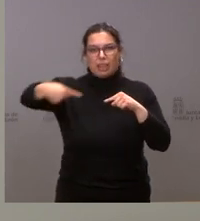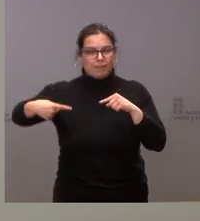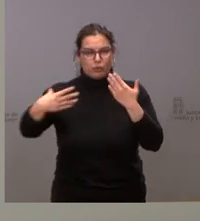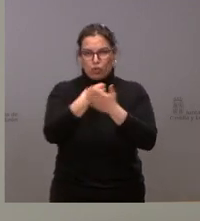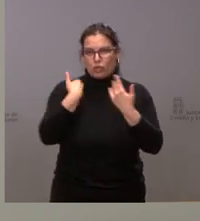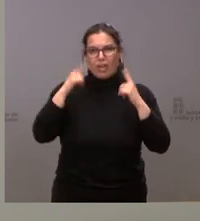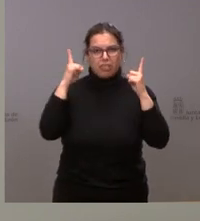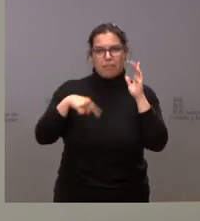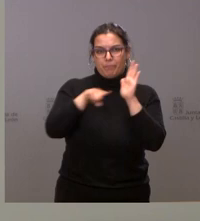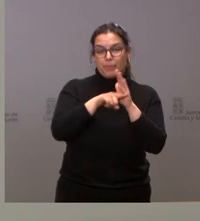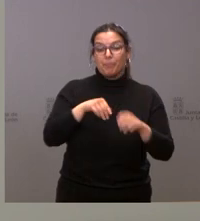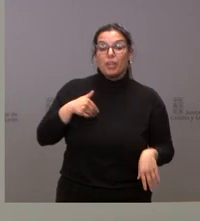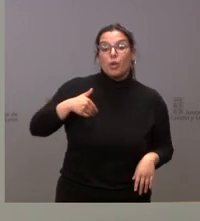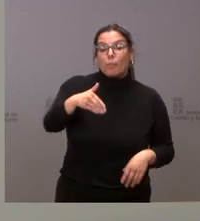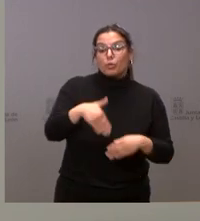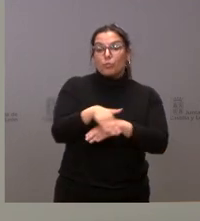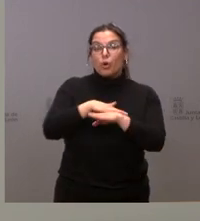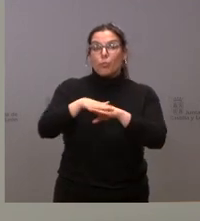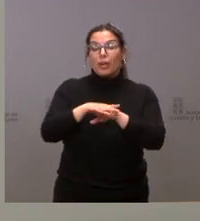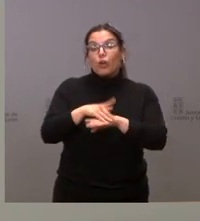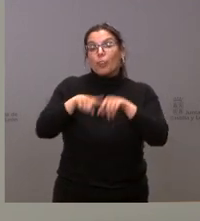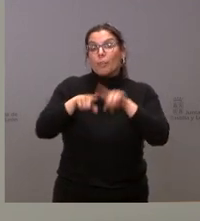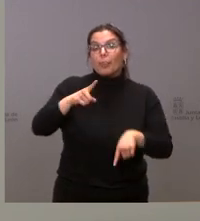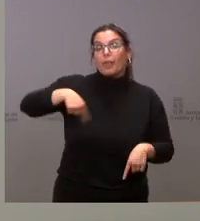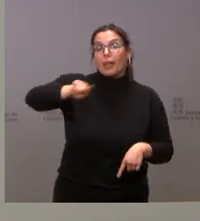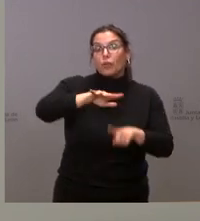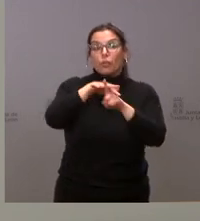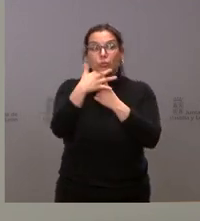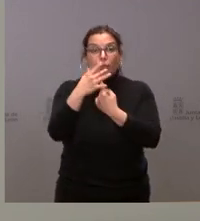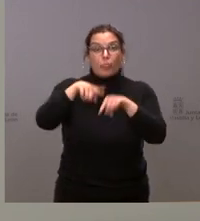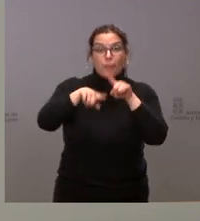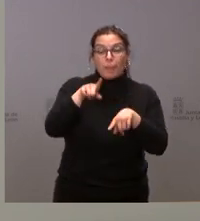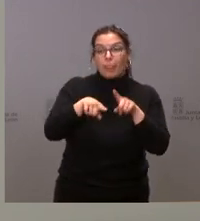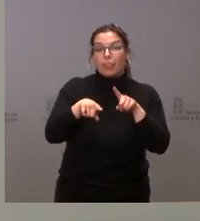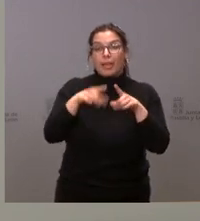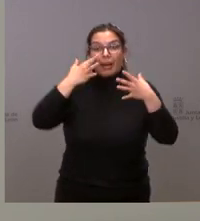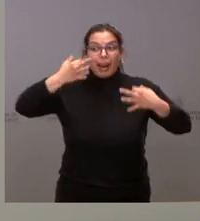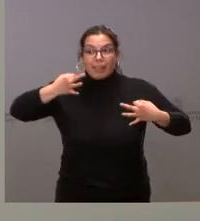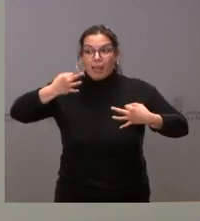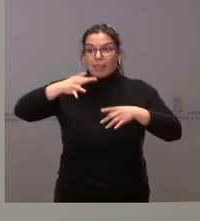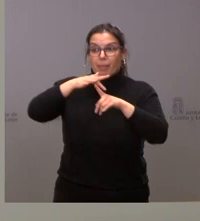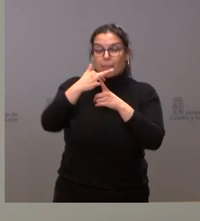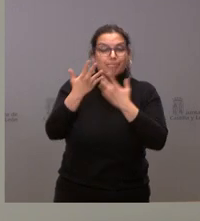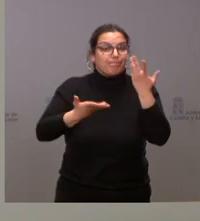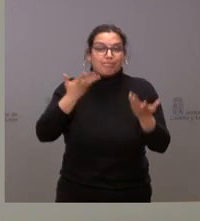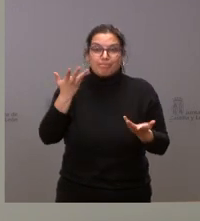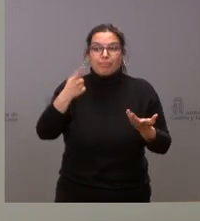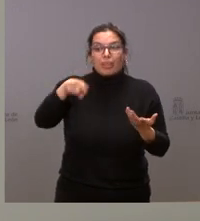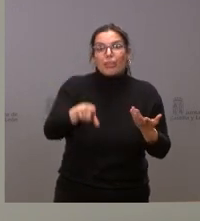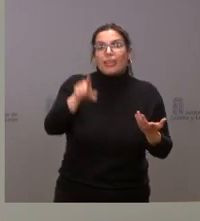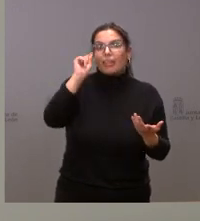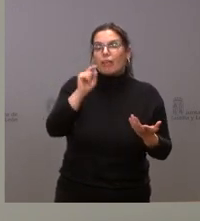El próximo Gobierno decidirá en función de las circunstancias y de la realidad el cómo